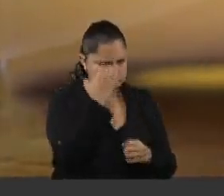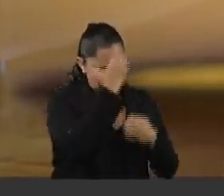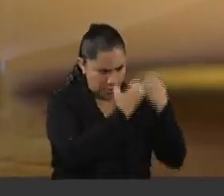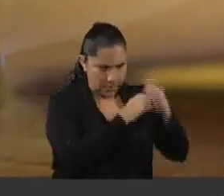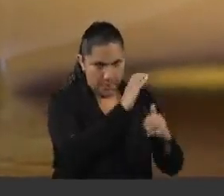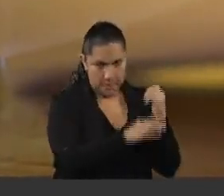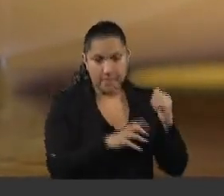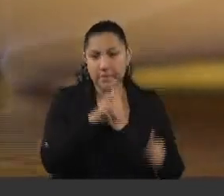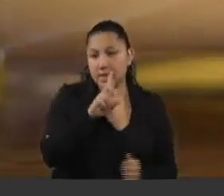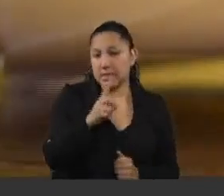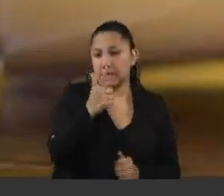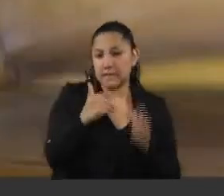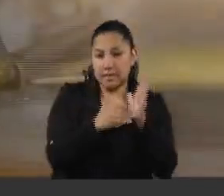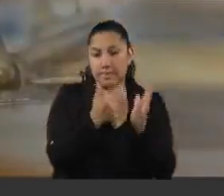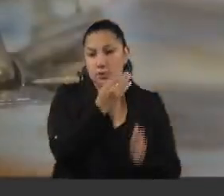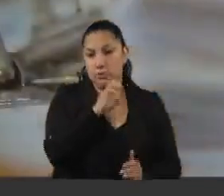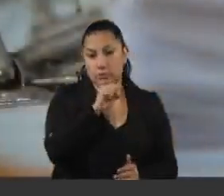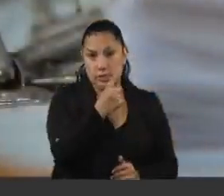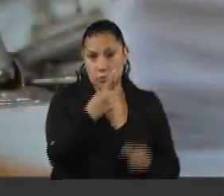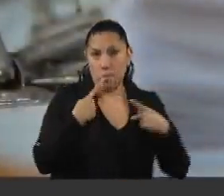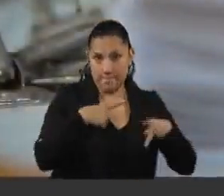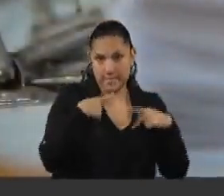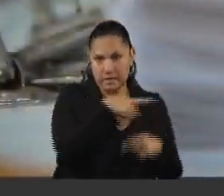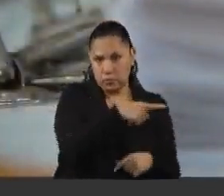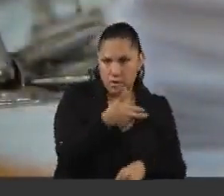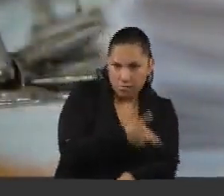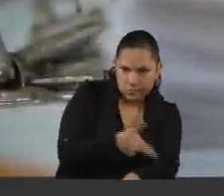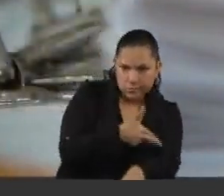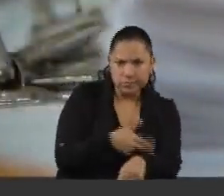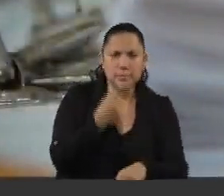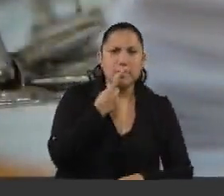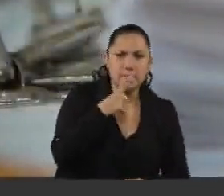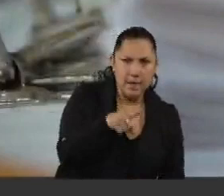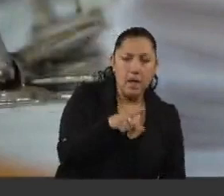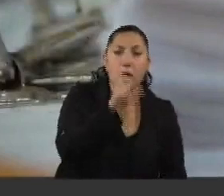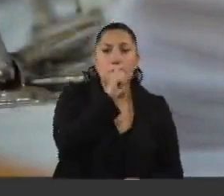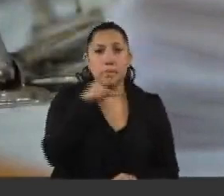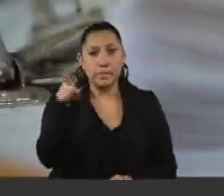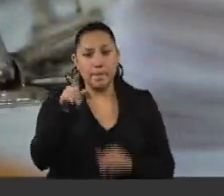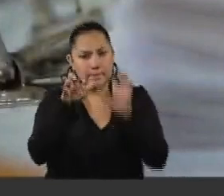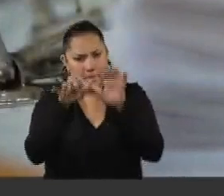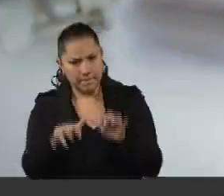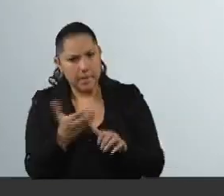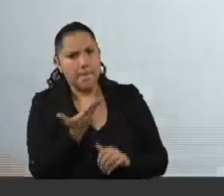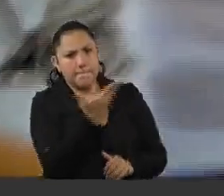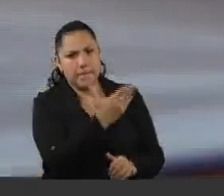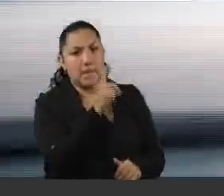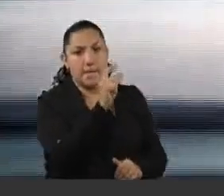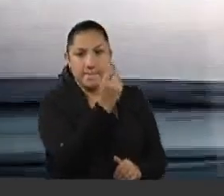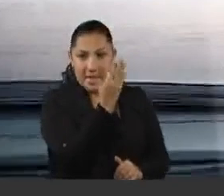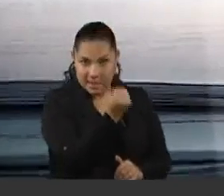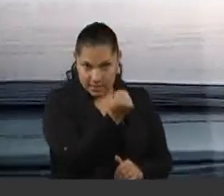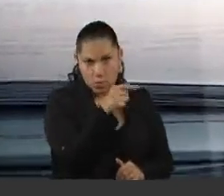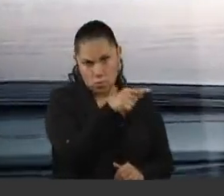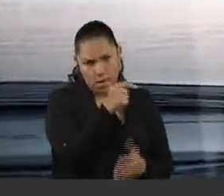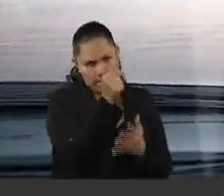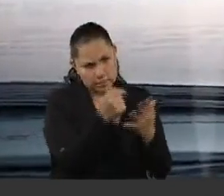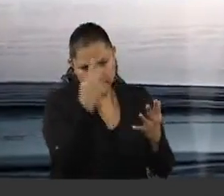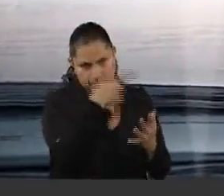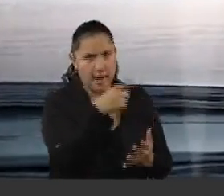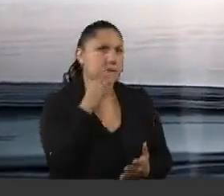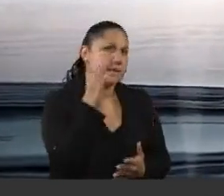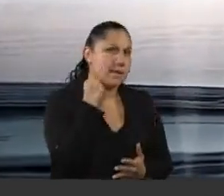personas que presentaron una queja. Presentó 29 solicitudes al Senado para llamar a comparecer a autoridades omisas. Presentó